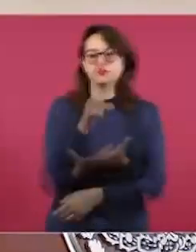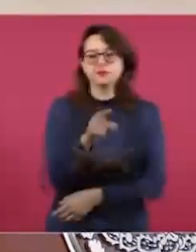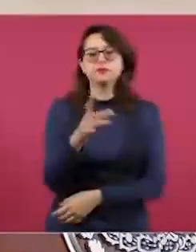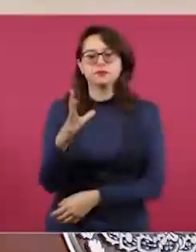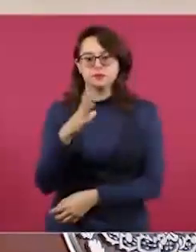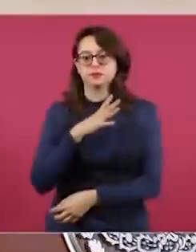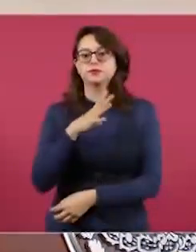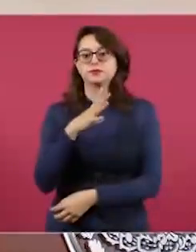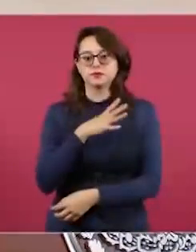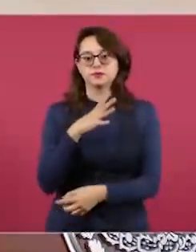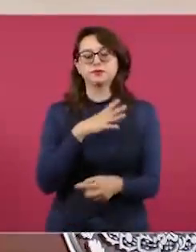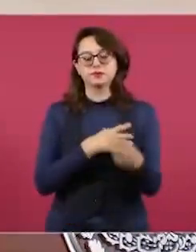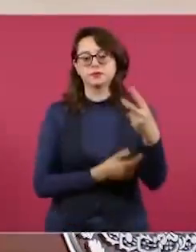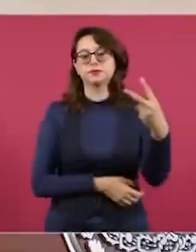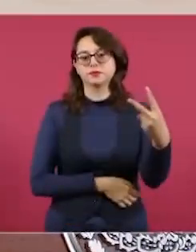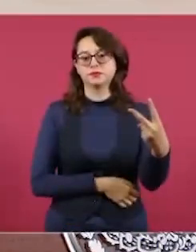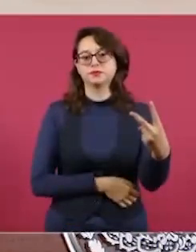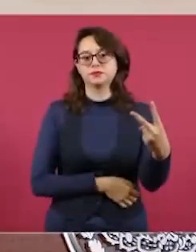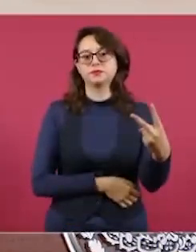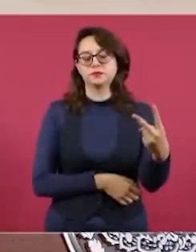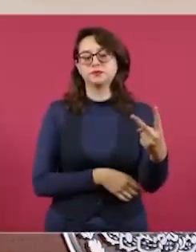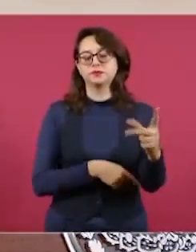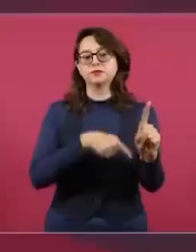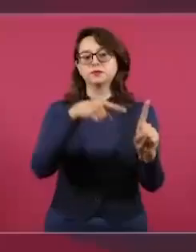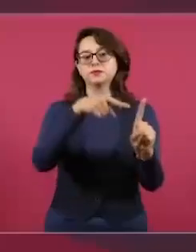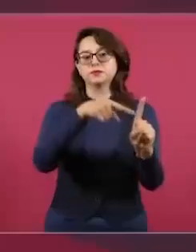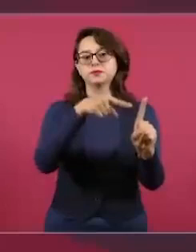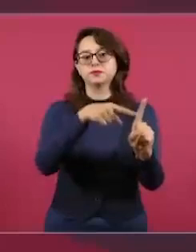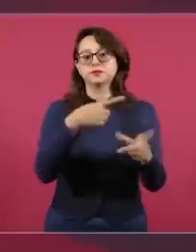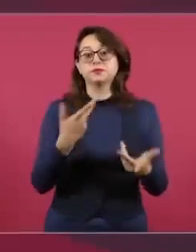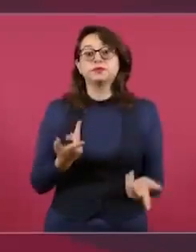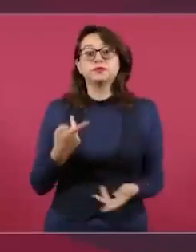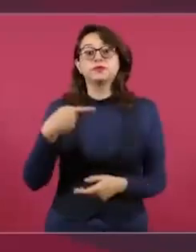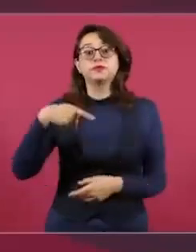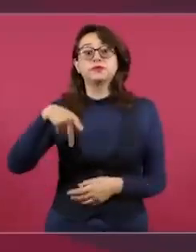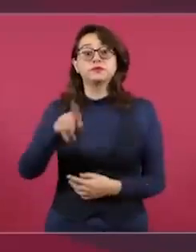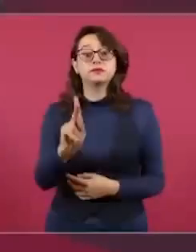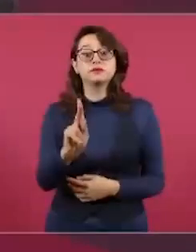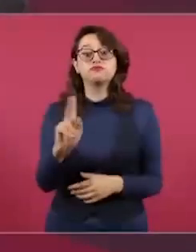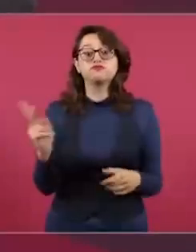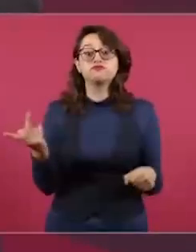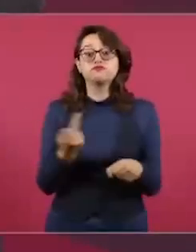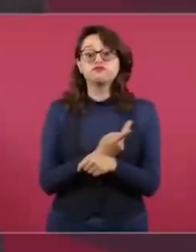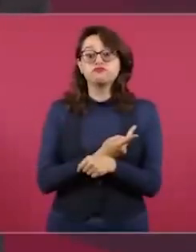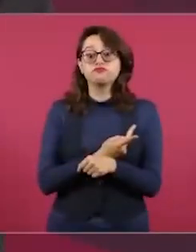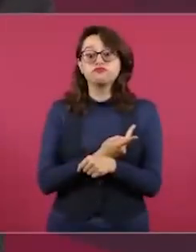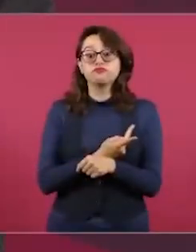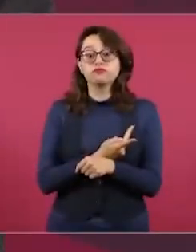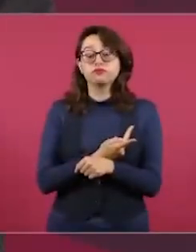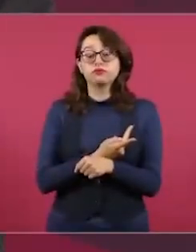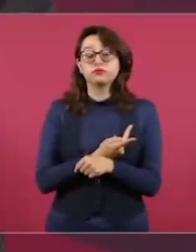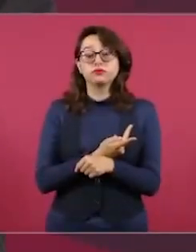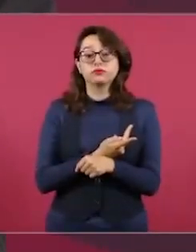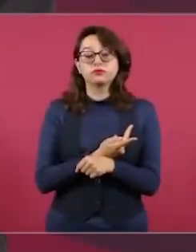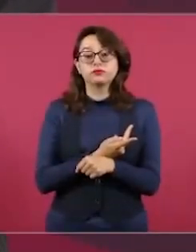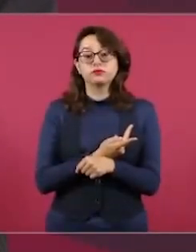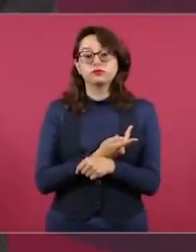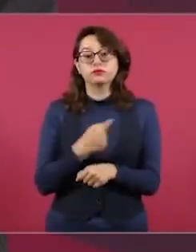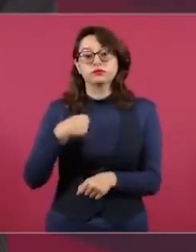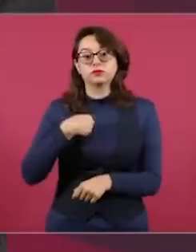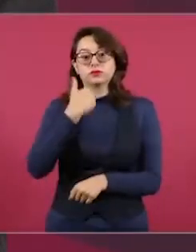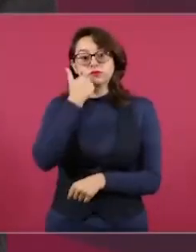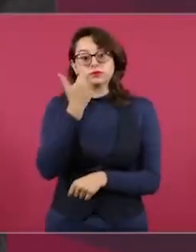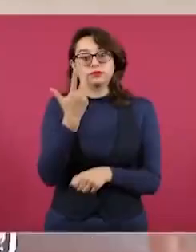señor Yunes. Pero yo sí quiero agregar